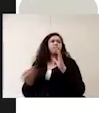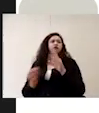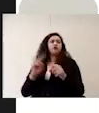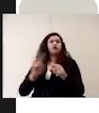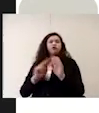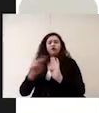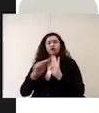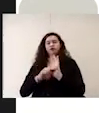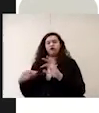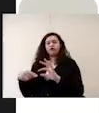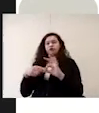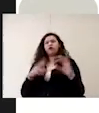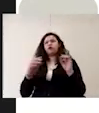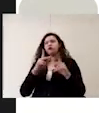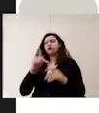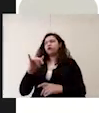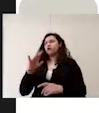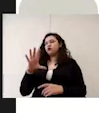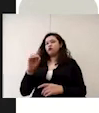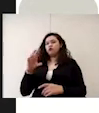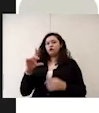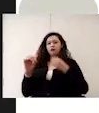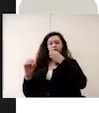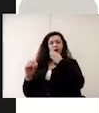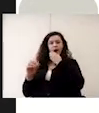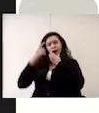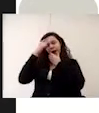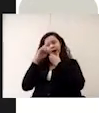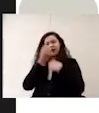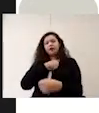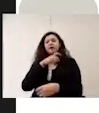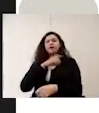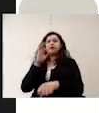y o protocolos de protección a la salud